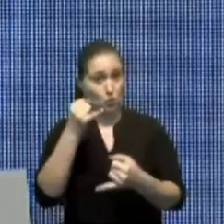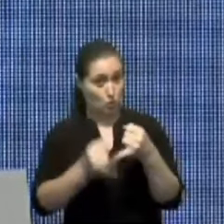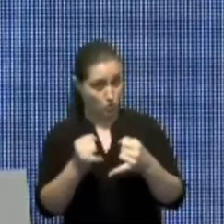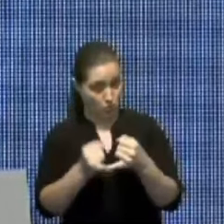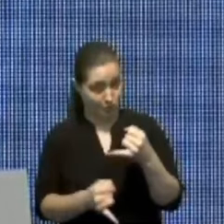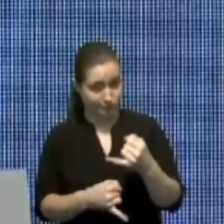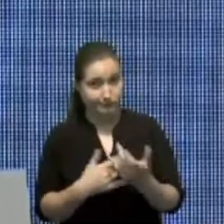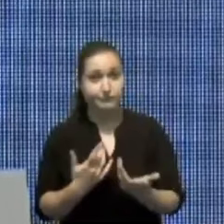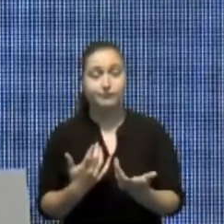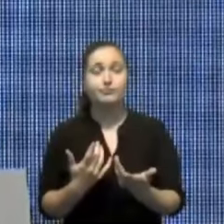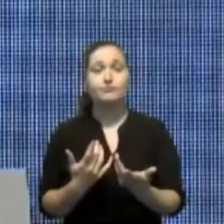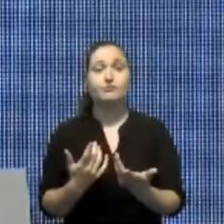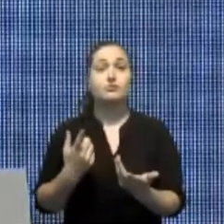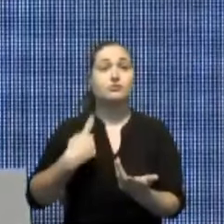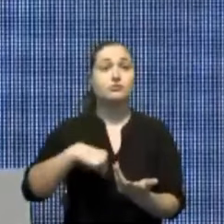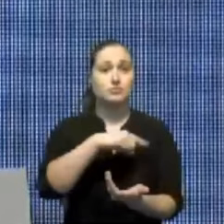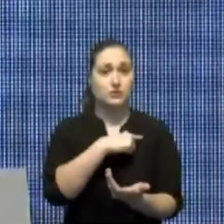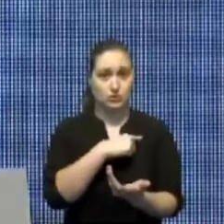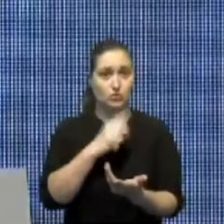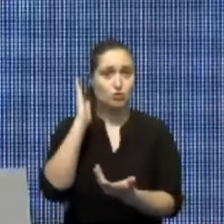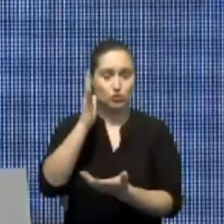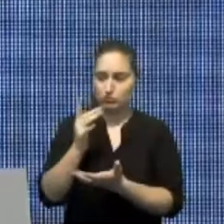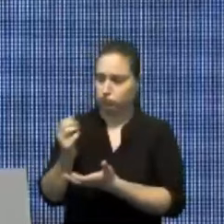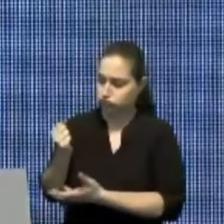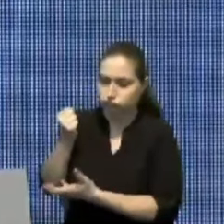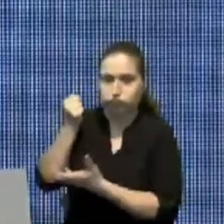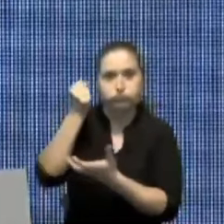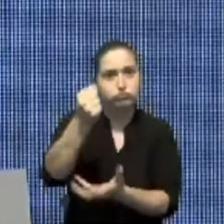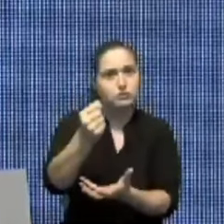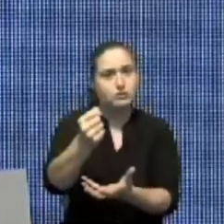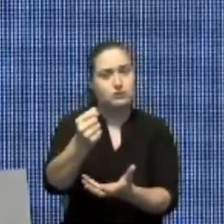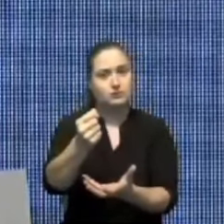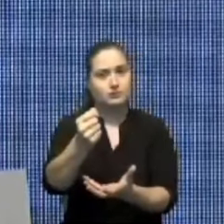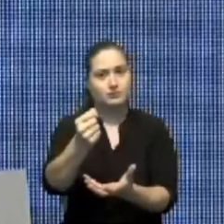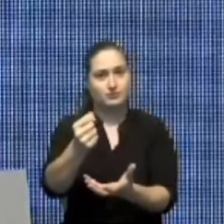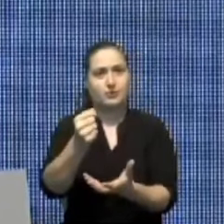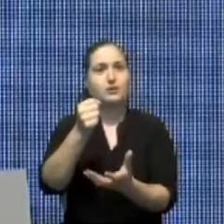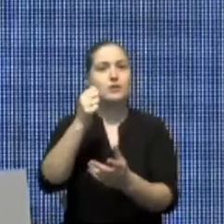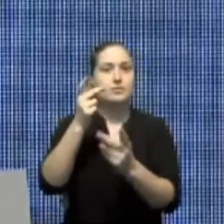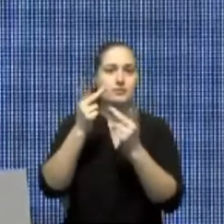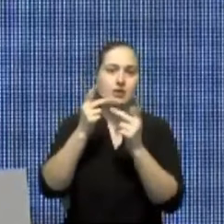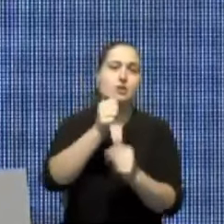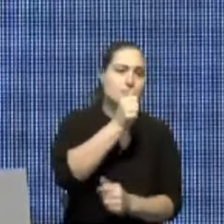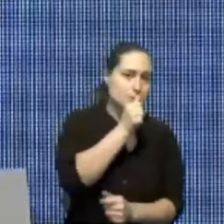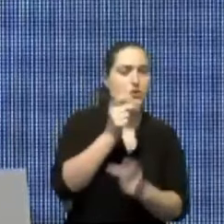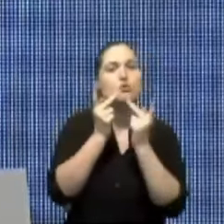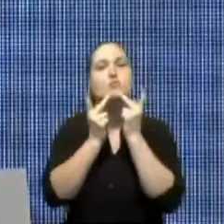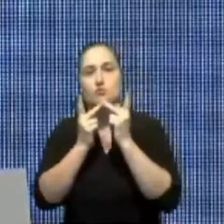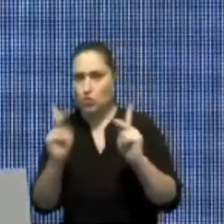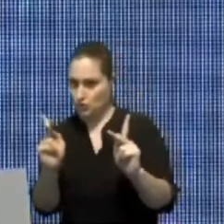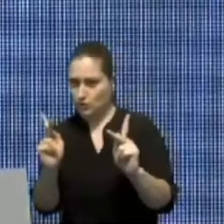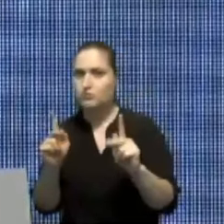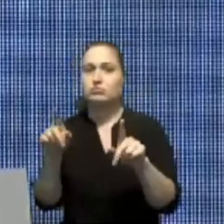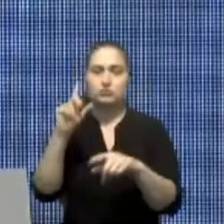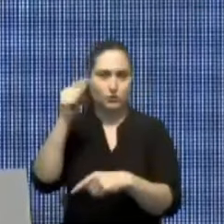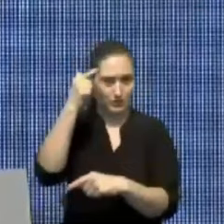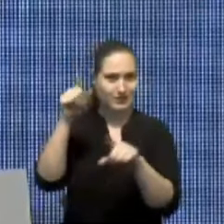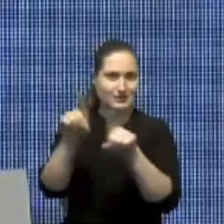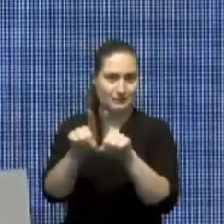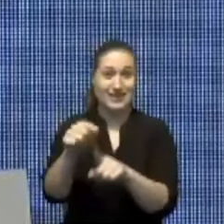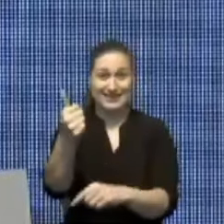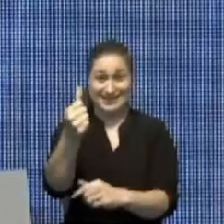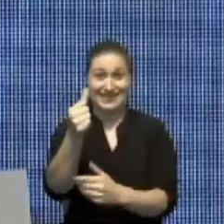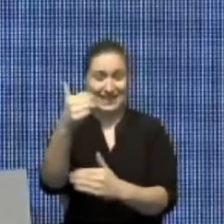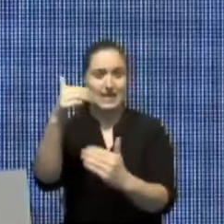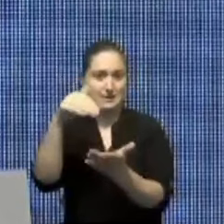estaremos dedicando fondos que permitan aumentar el salario mínimo del sector público para elevarlo de los 10,000 pesos